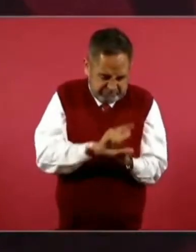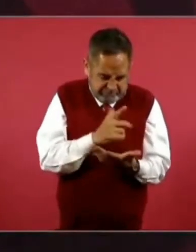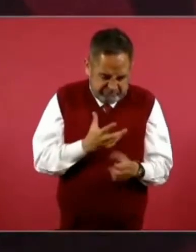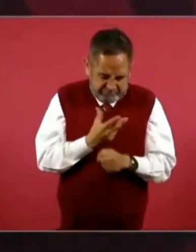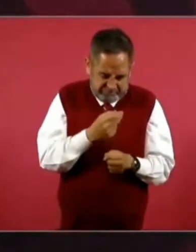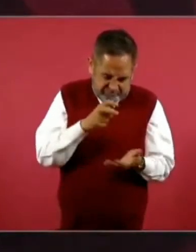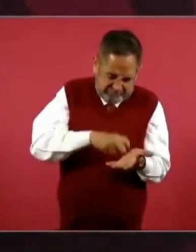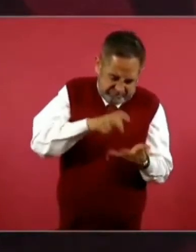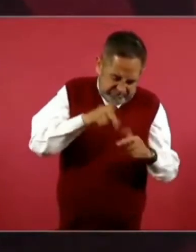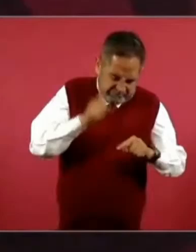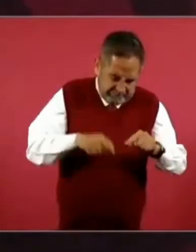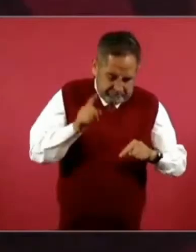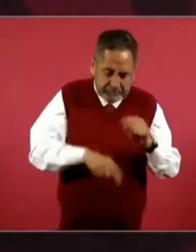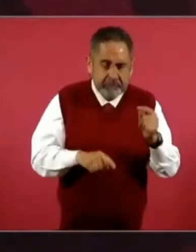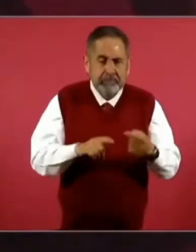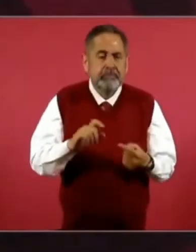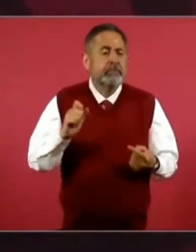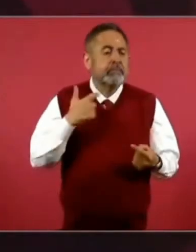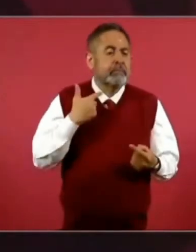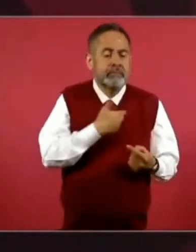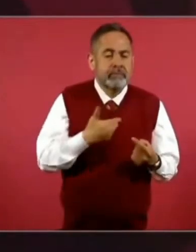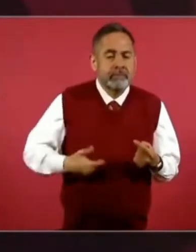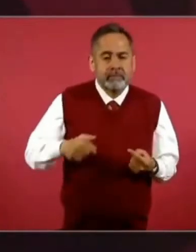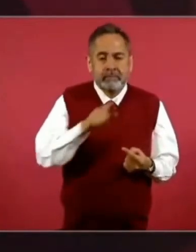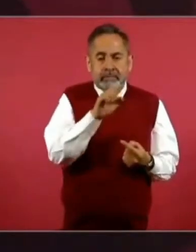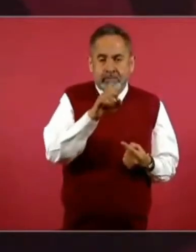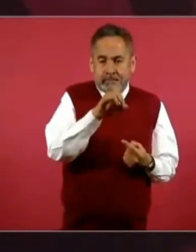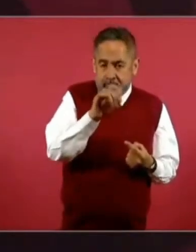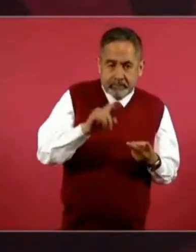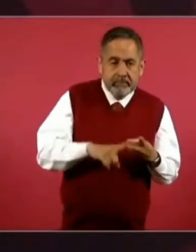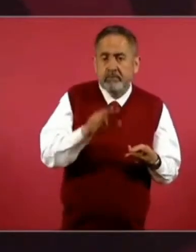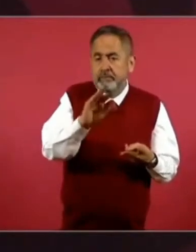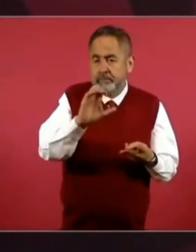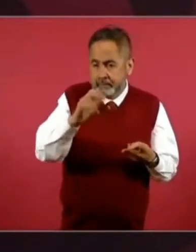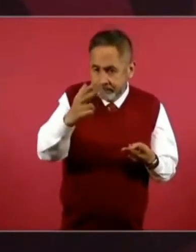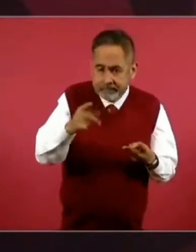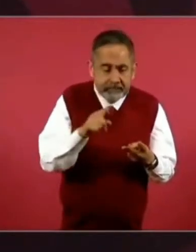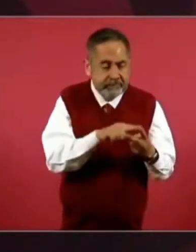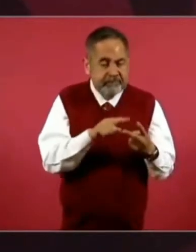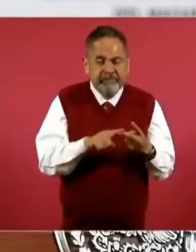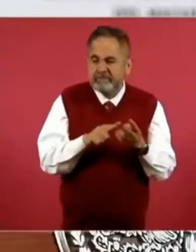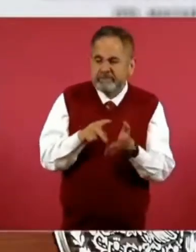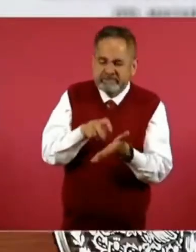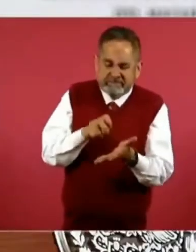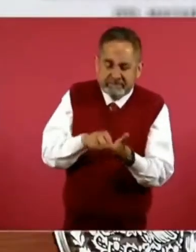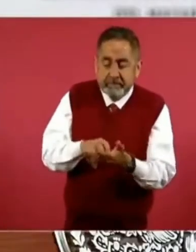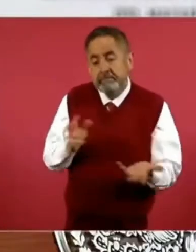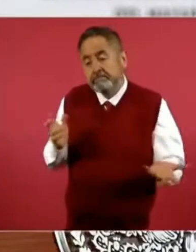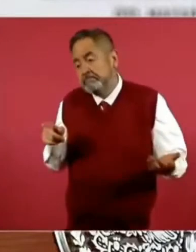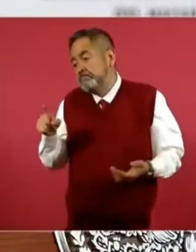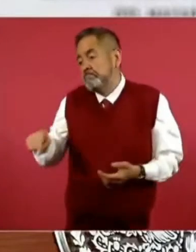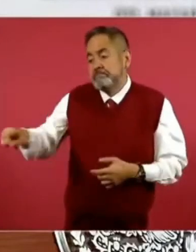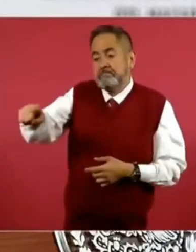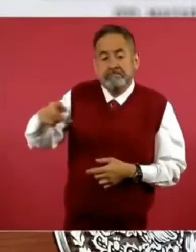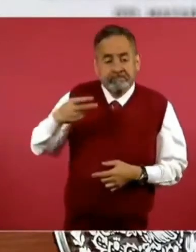Cedillo y Calderón al jubilarse